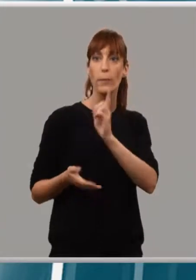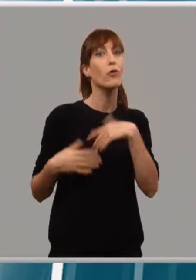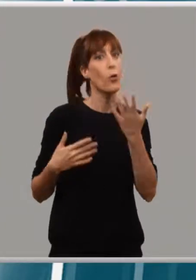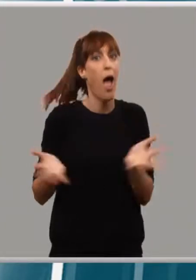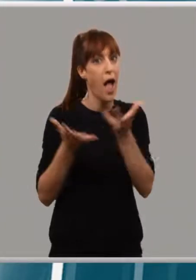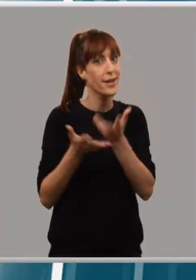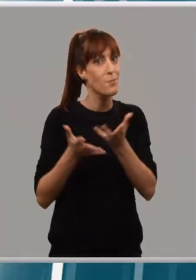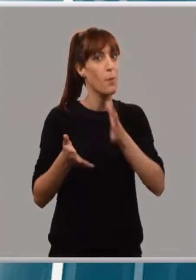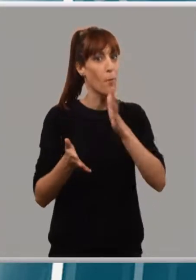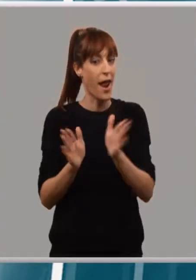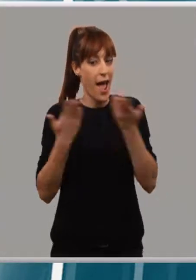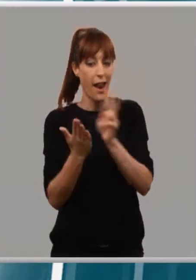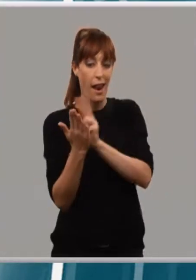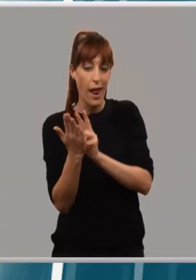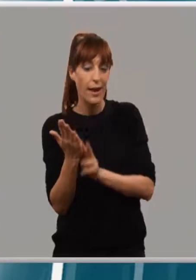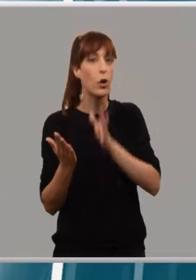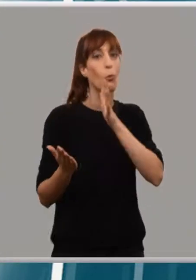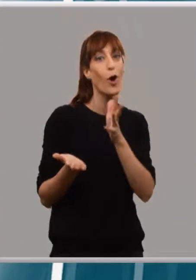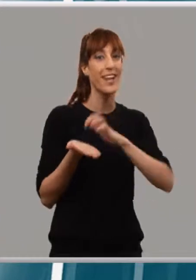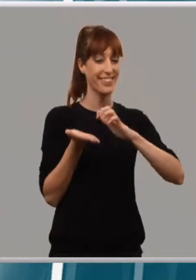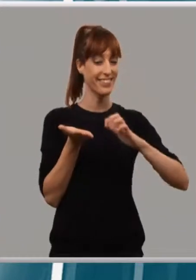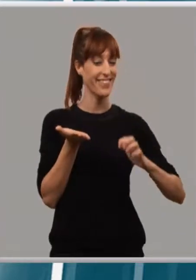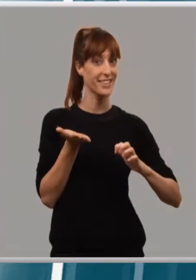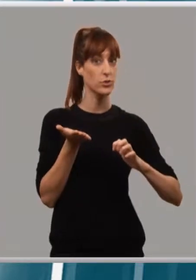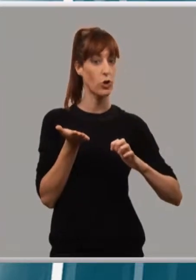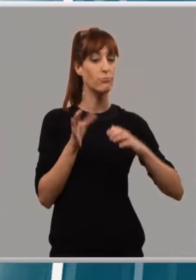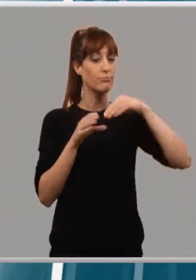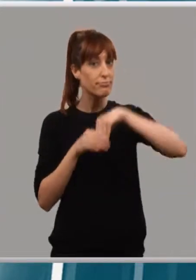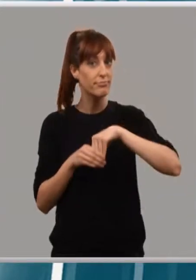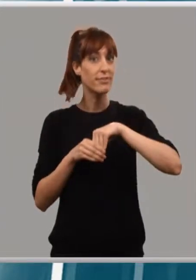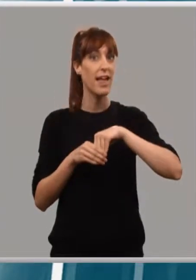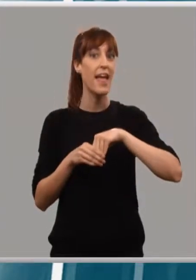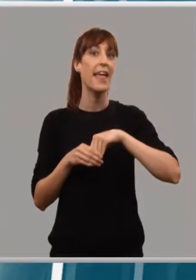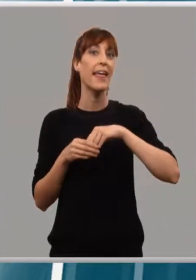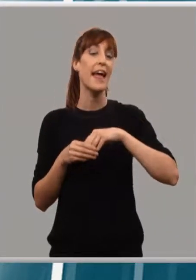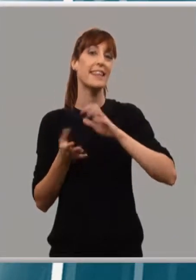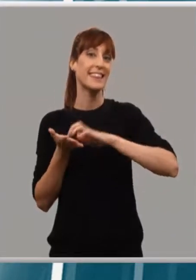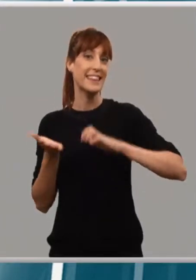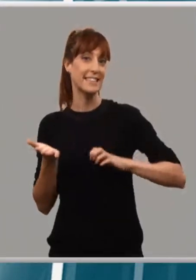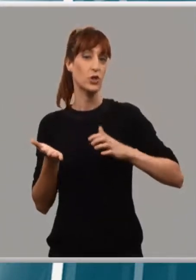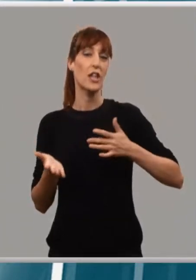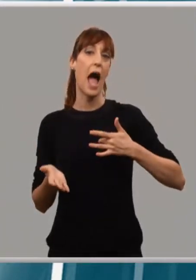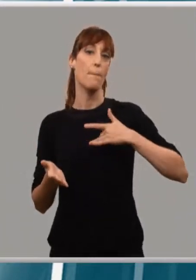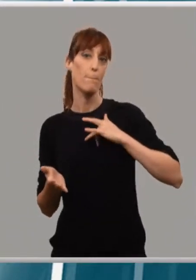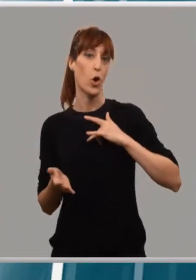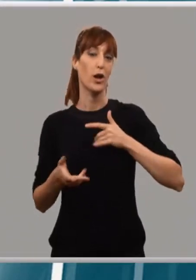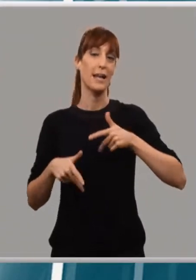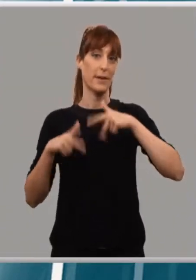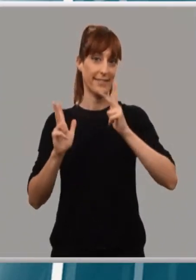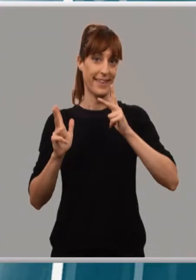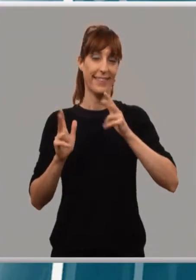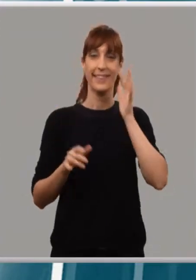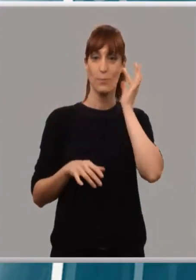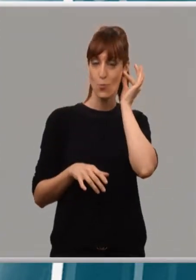disfrutar con sus lecturas, que son textos que hablan sobre mujer, amor y libertad realmente interesantes. Los textos se han elegido